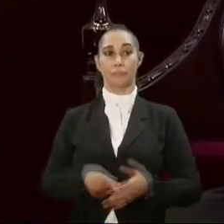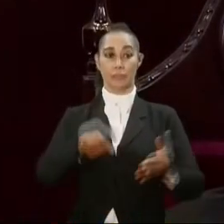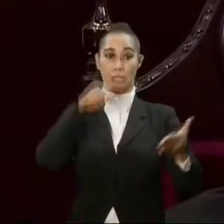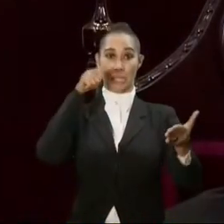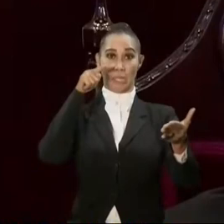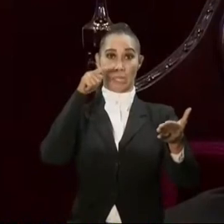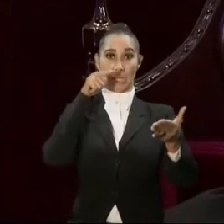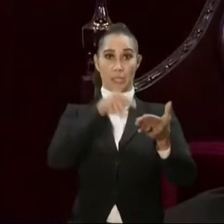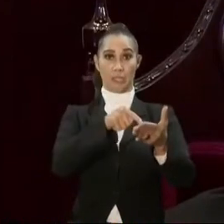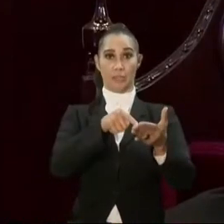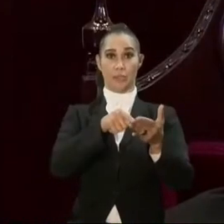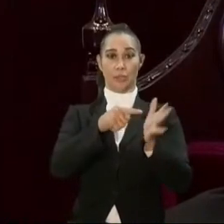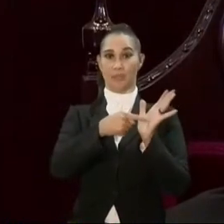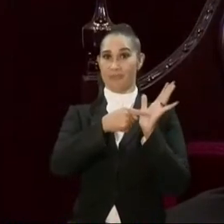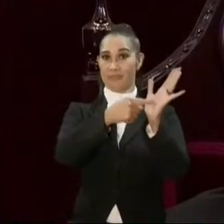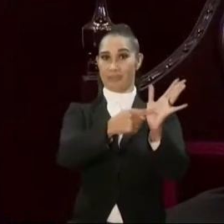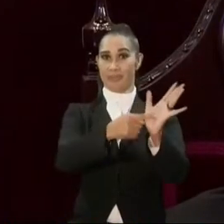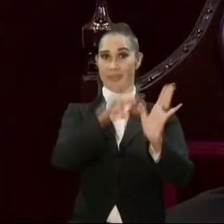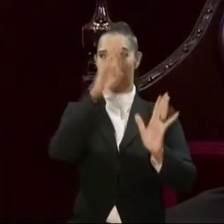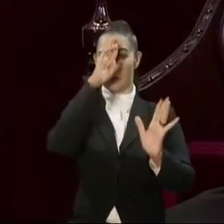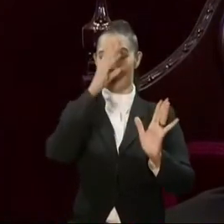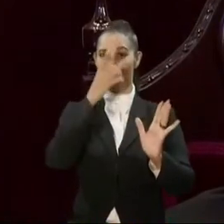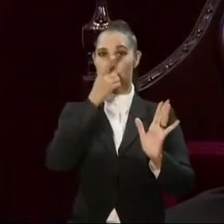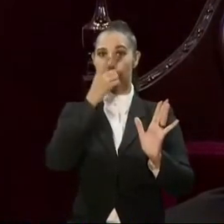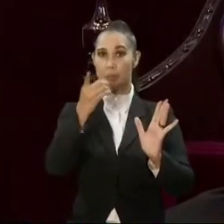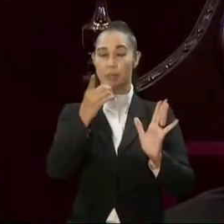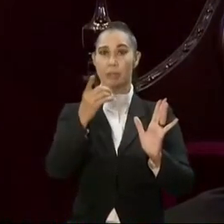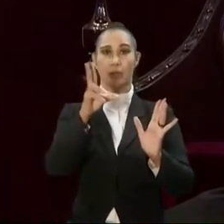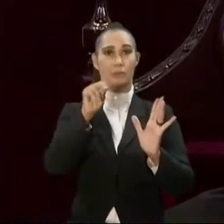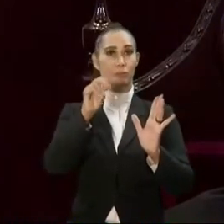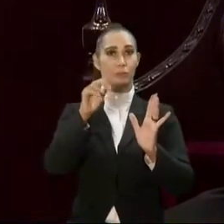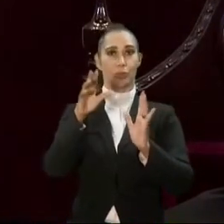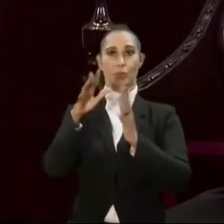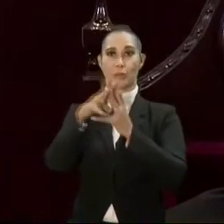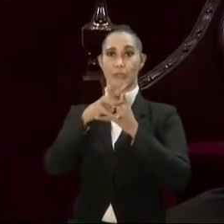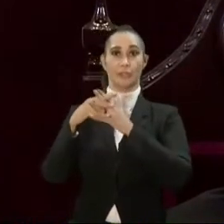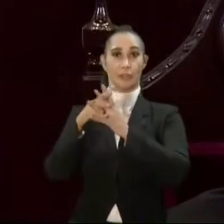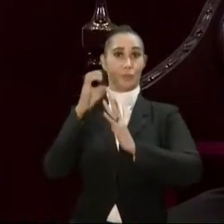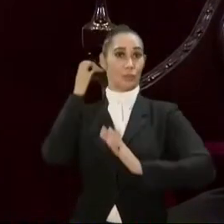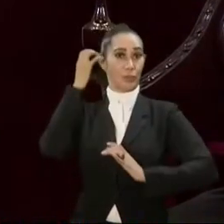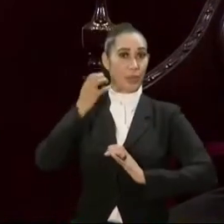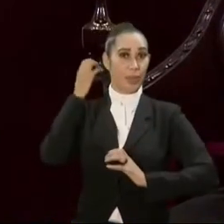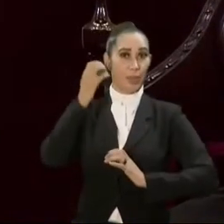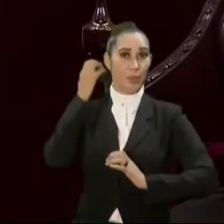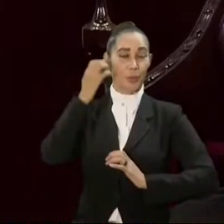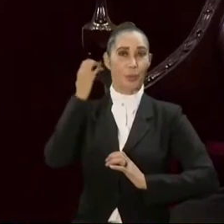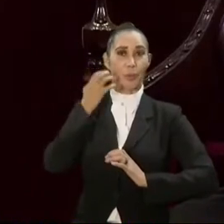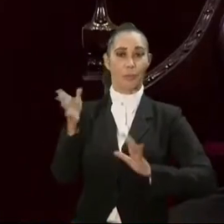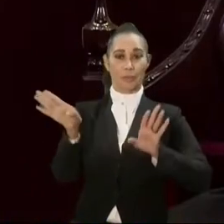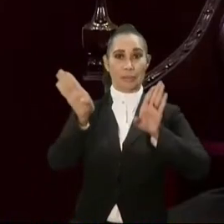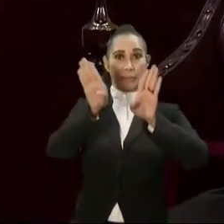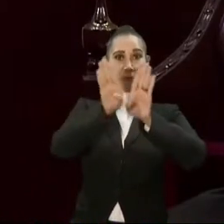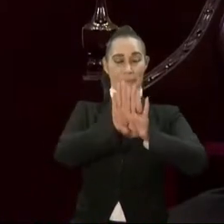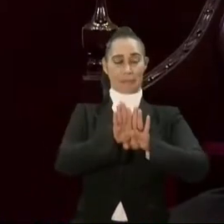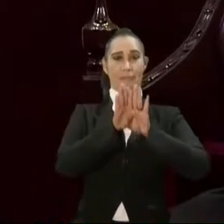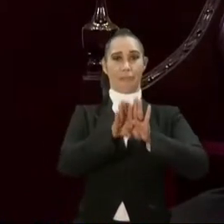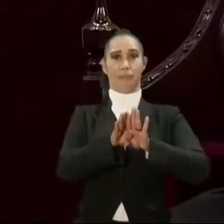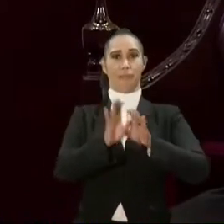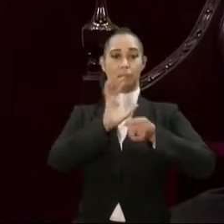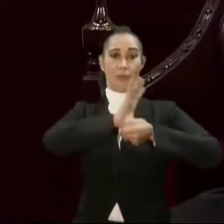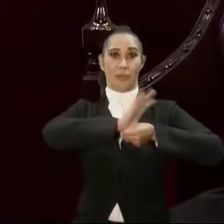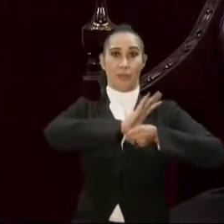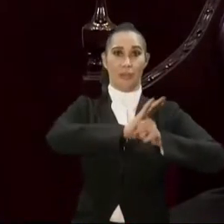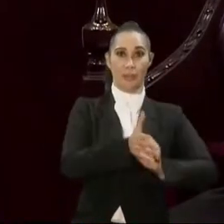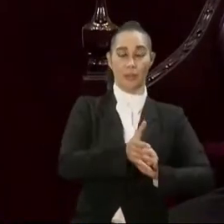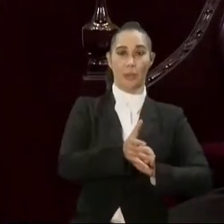no es exclusivo de la República Dominicana. Tanto en Estados Unidos como en Europa, tras el encierro del COVID se ha dado